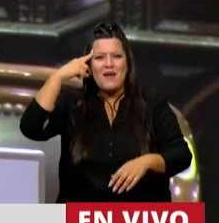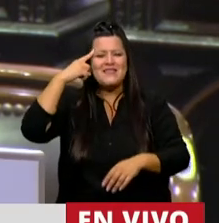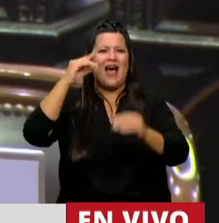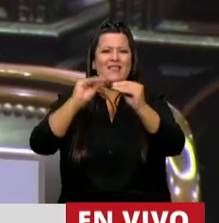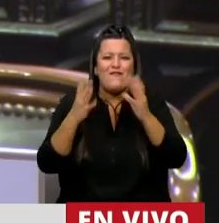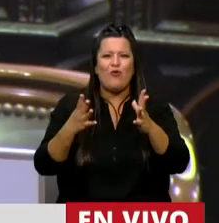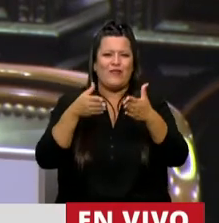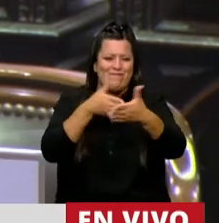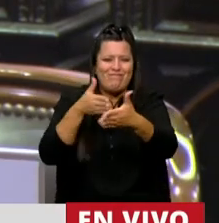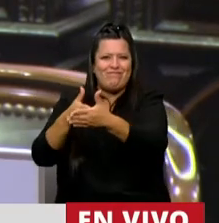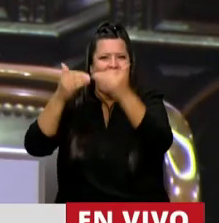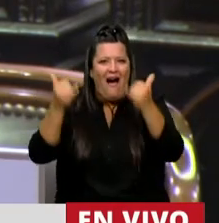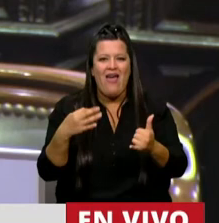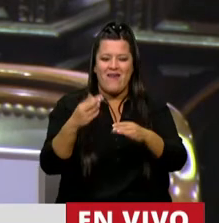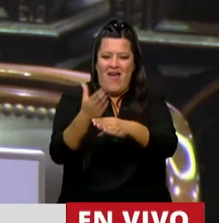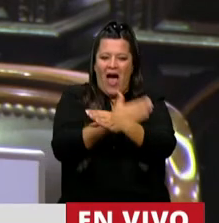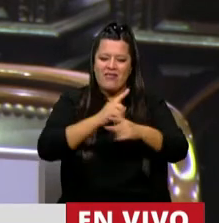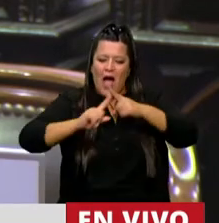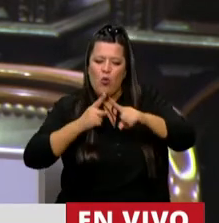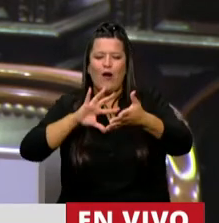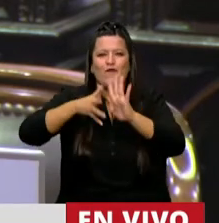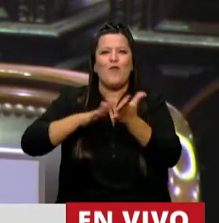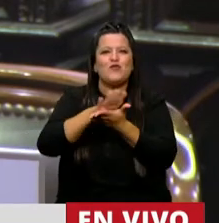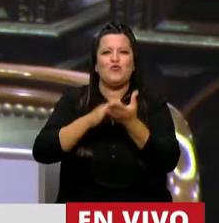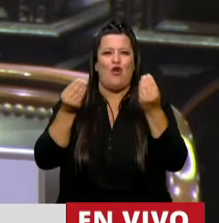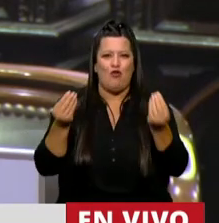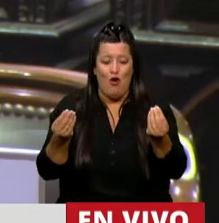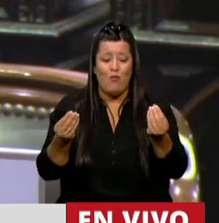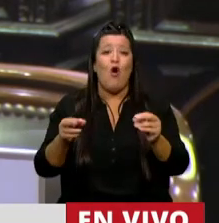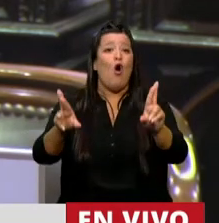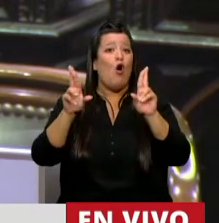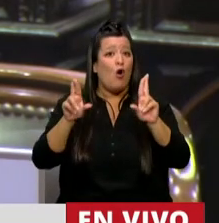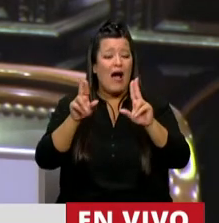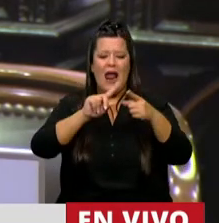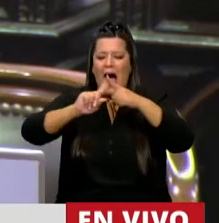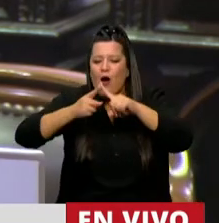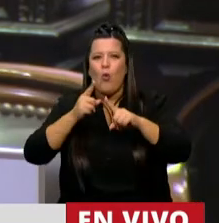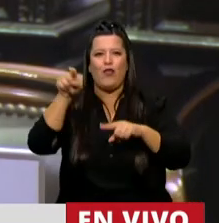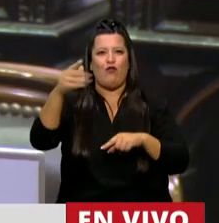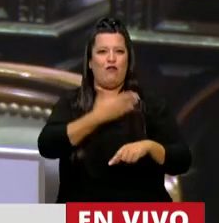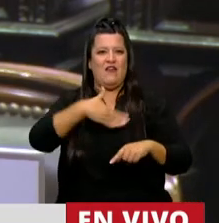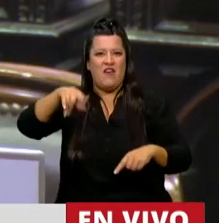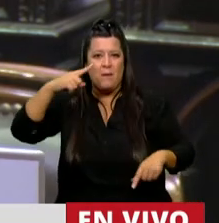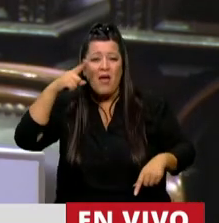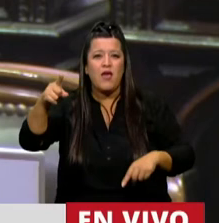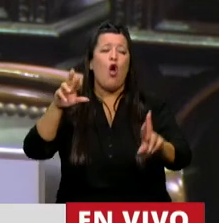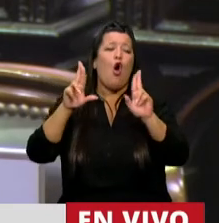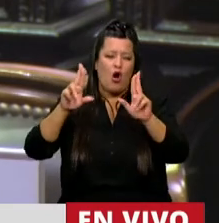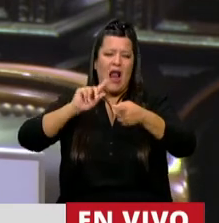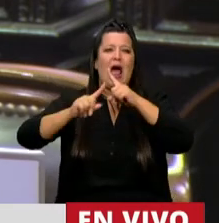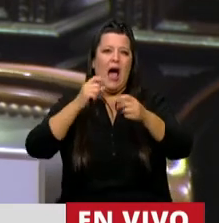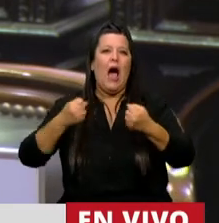las restricciones que tenemos poniéndonos de acuerdo en cómo sale de adelante. Ojalá los acuerdos con los acreedores lleguen